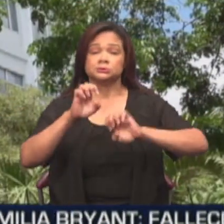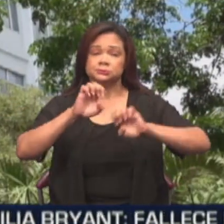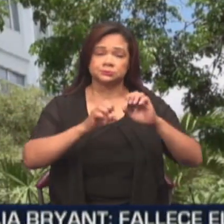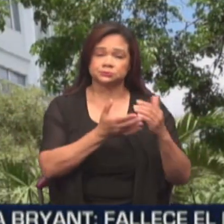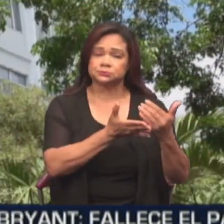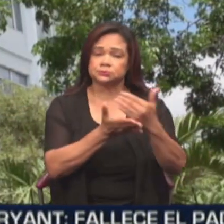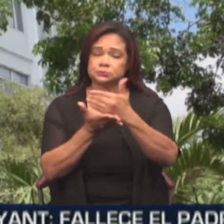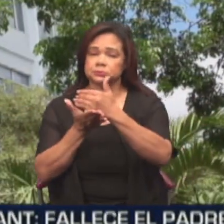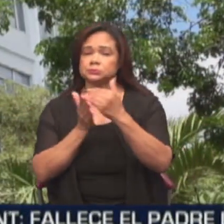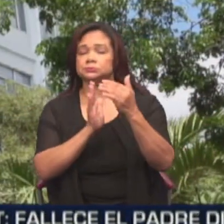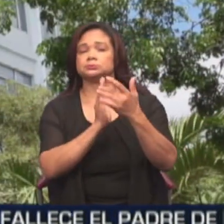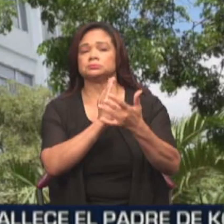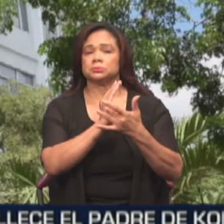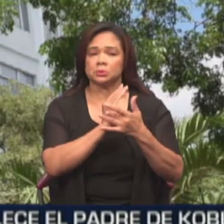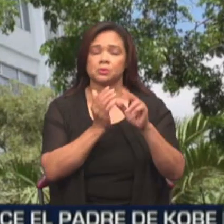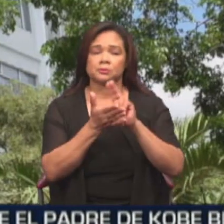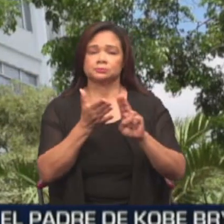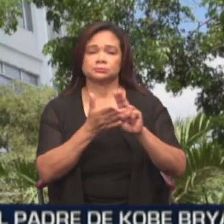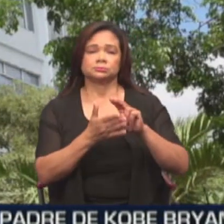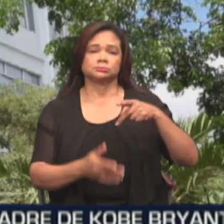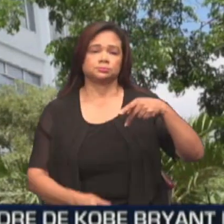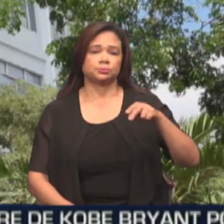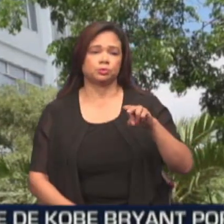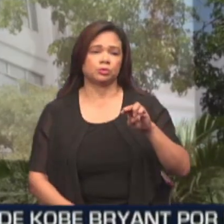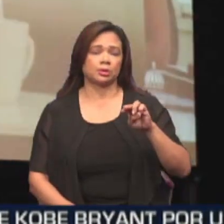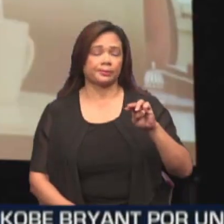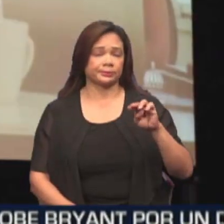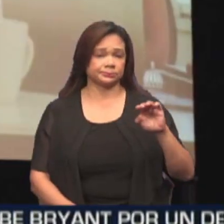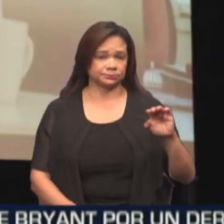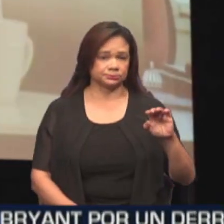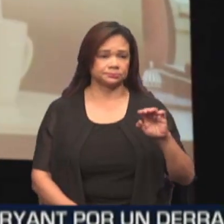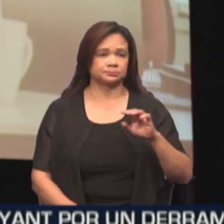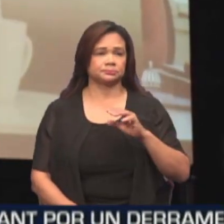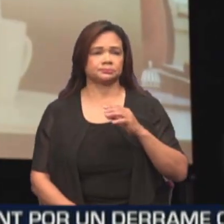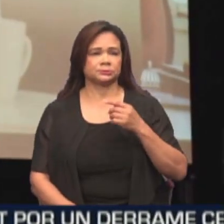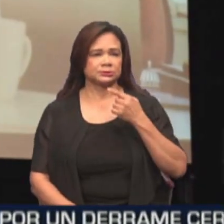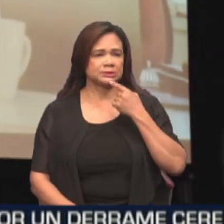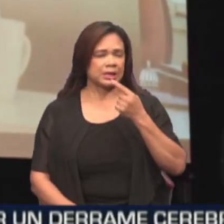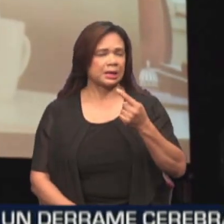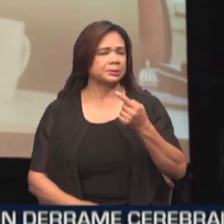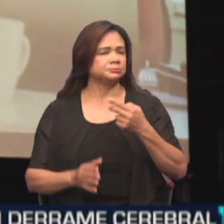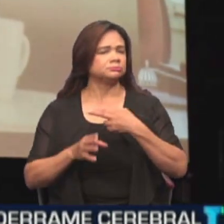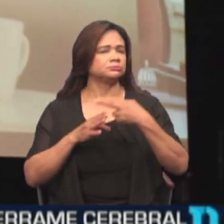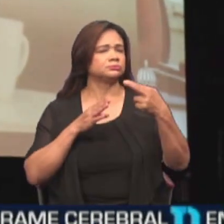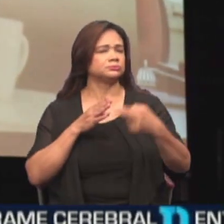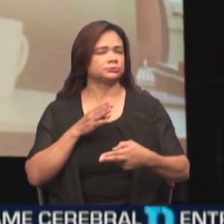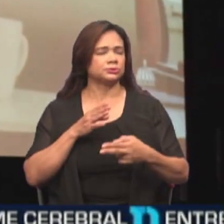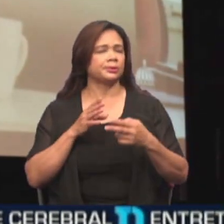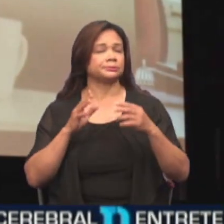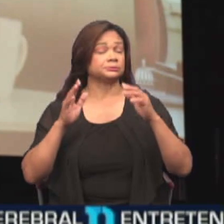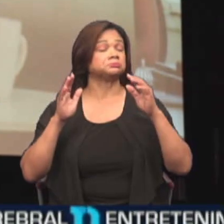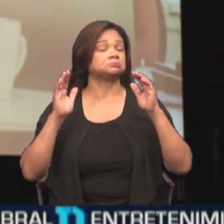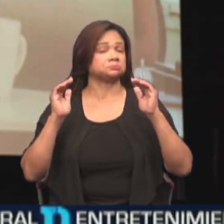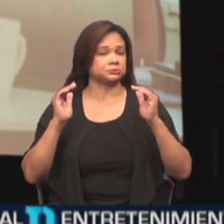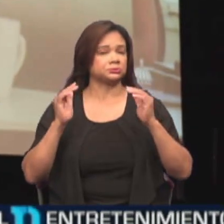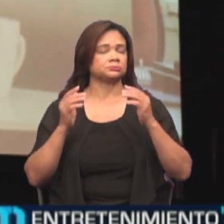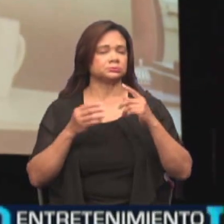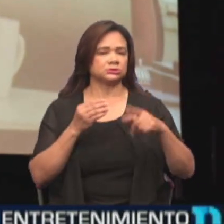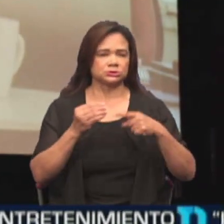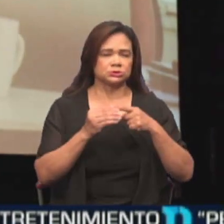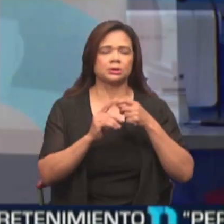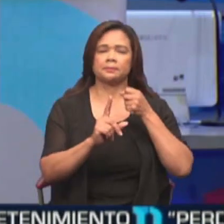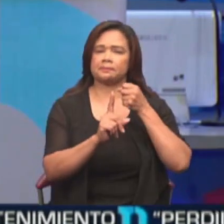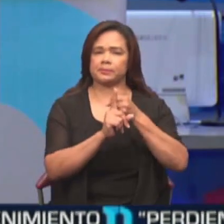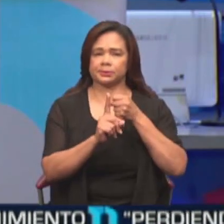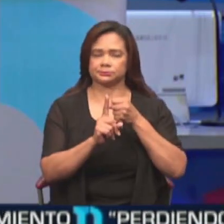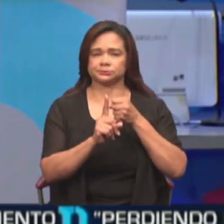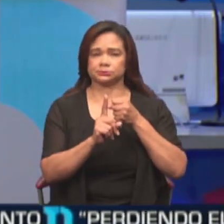técnicamente por la Pontificia Universidad Católica Madre Maestra, ha arrojado resultados esperanzadores sobre el impacto